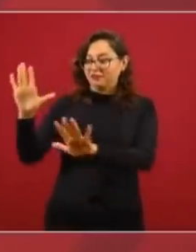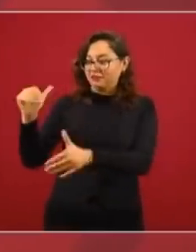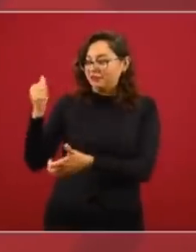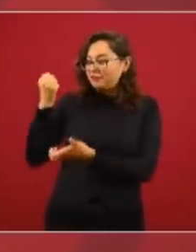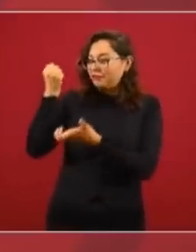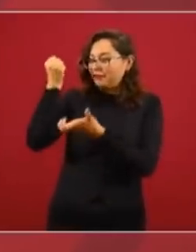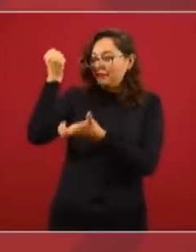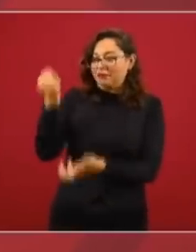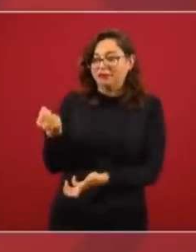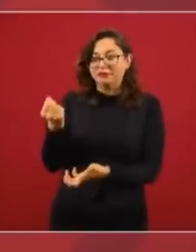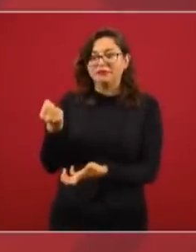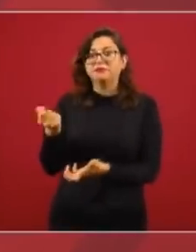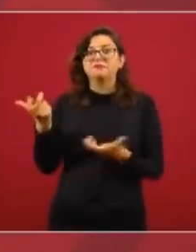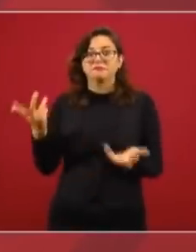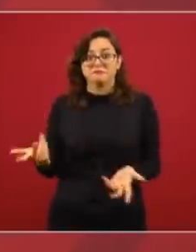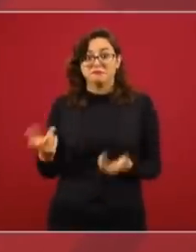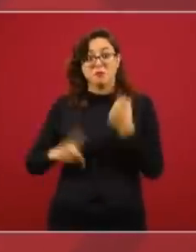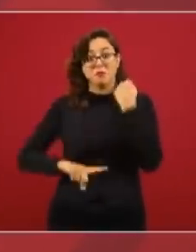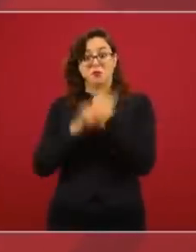enfrentar la crisis.